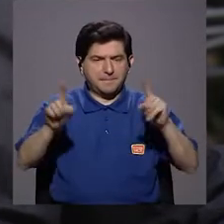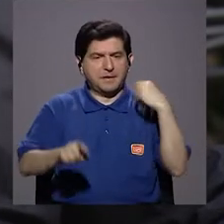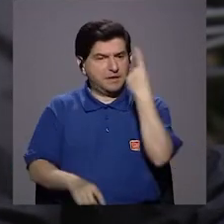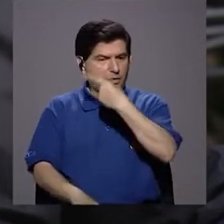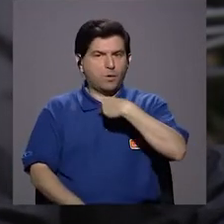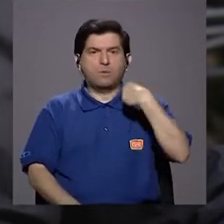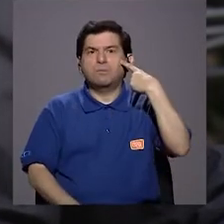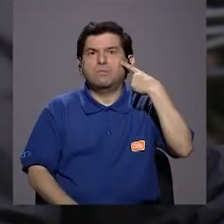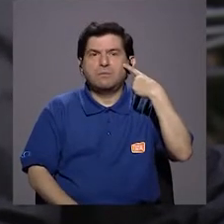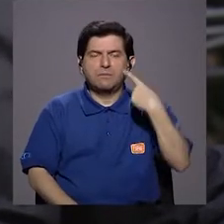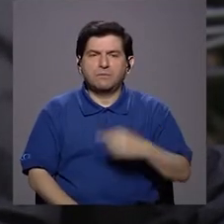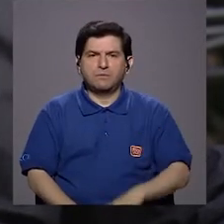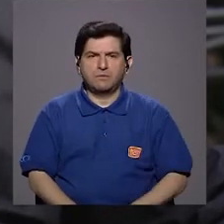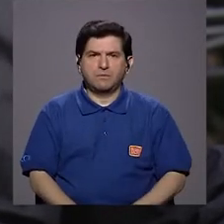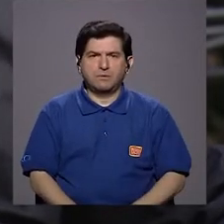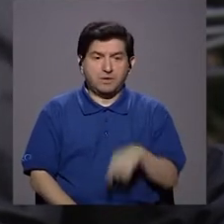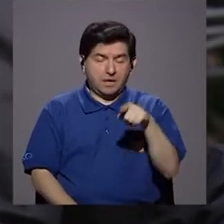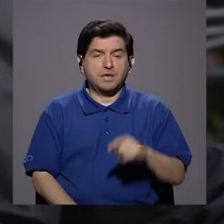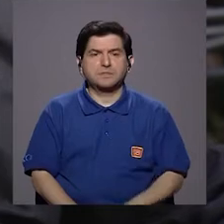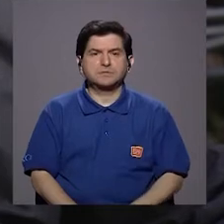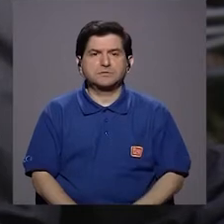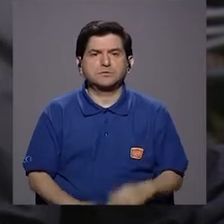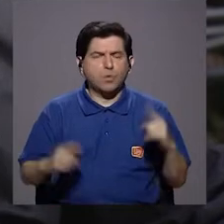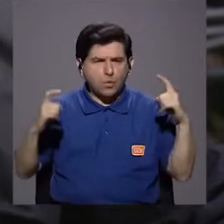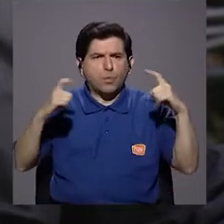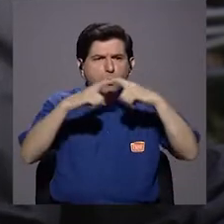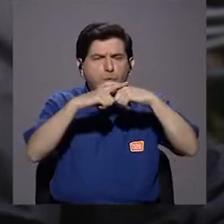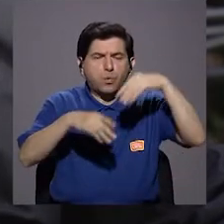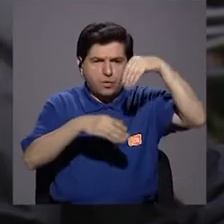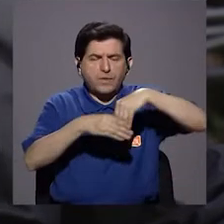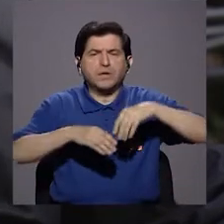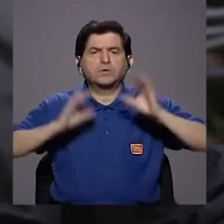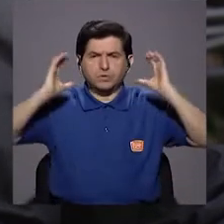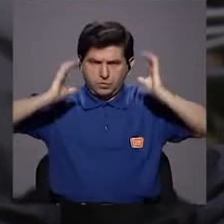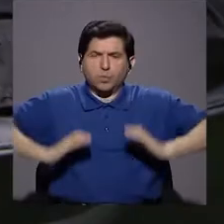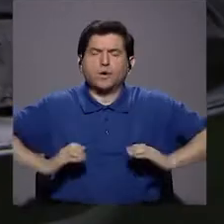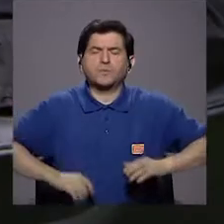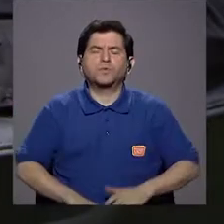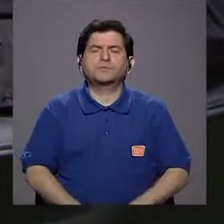la boca es una entidad bastante compleja dentro del cuerpo.